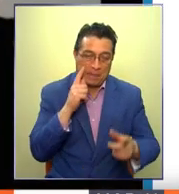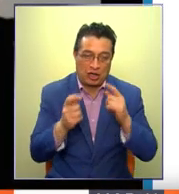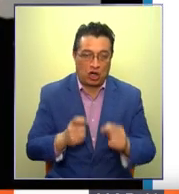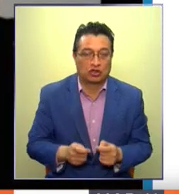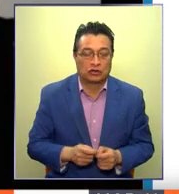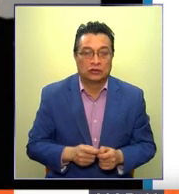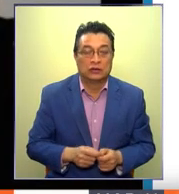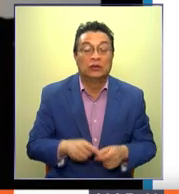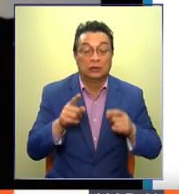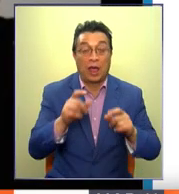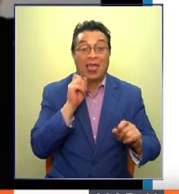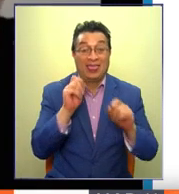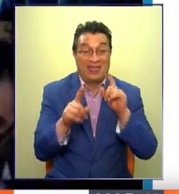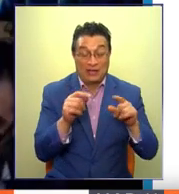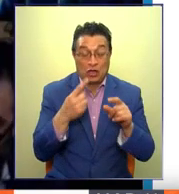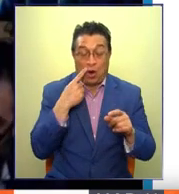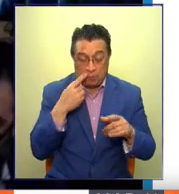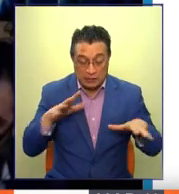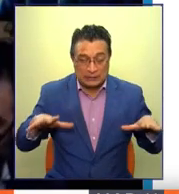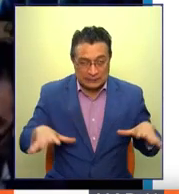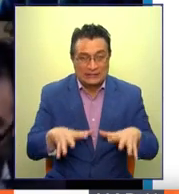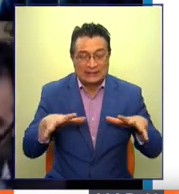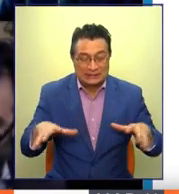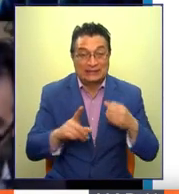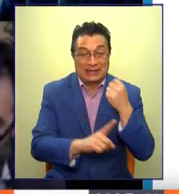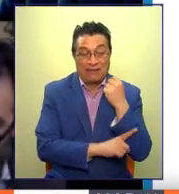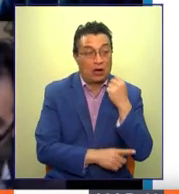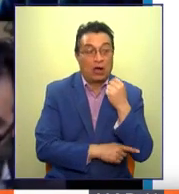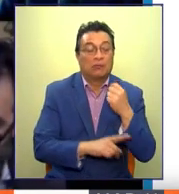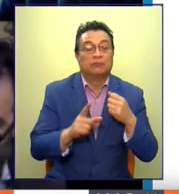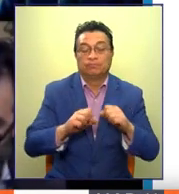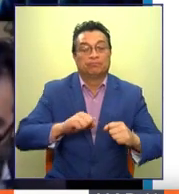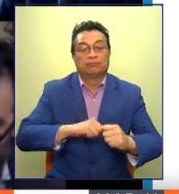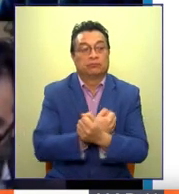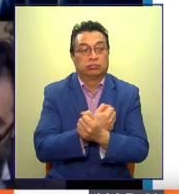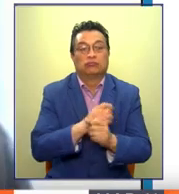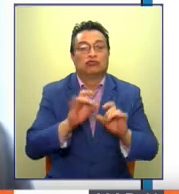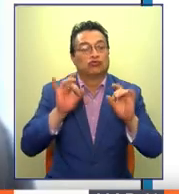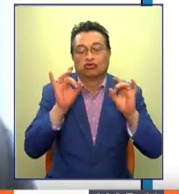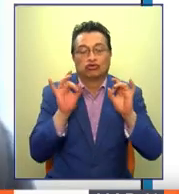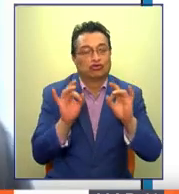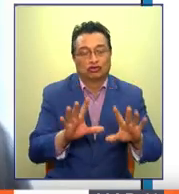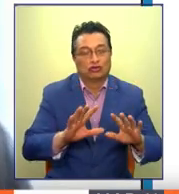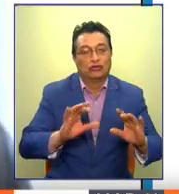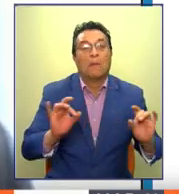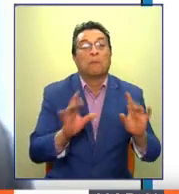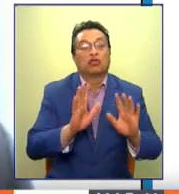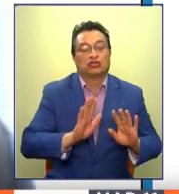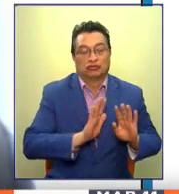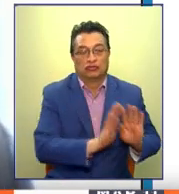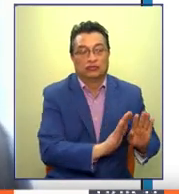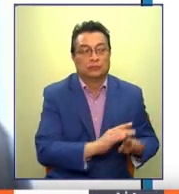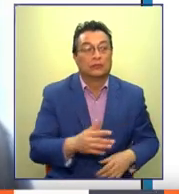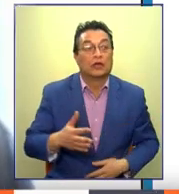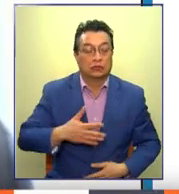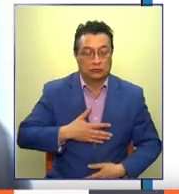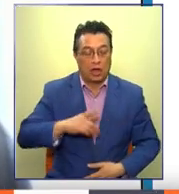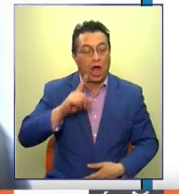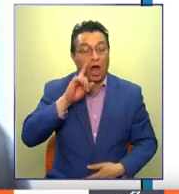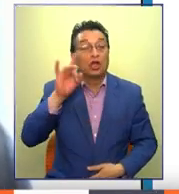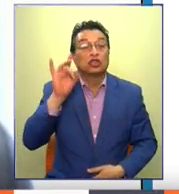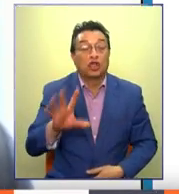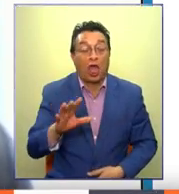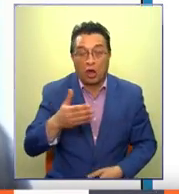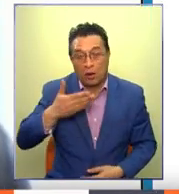que su defensor intentó hacer algo, a esa altura la prisión preventiva era un hecho. Lo cierto es que solo tenemos la